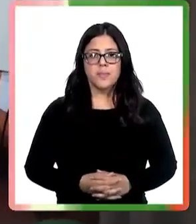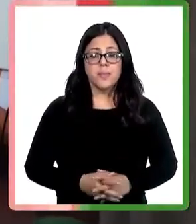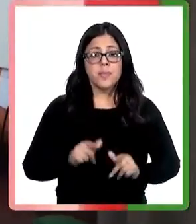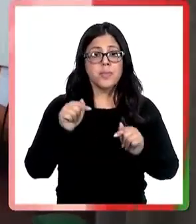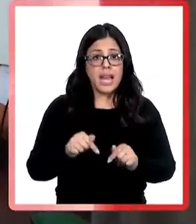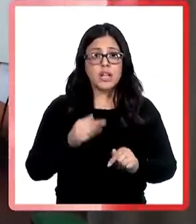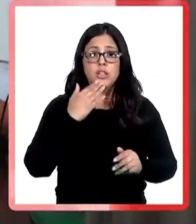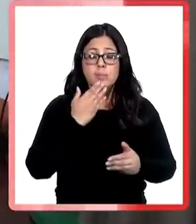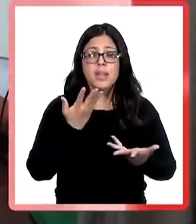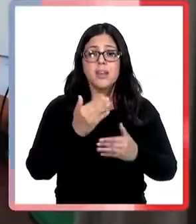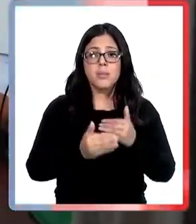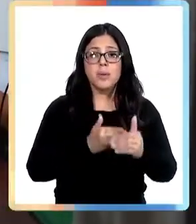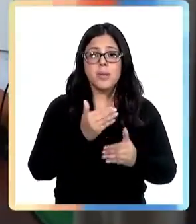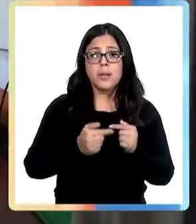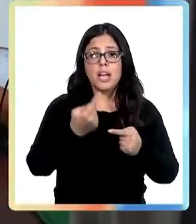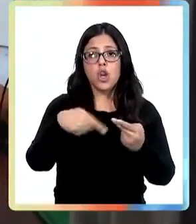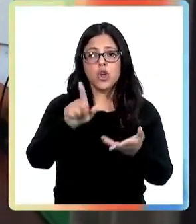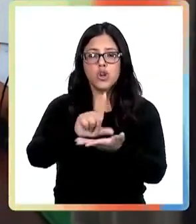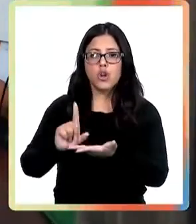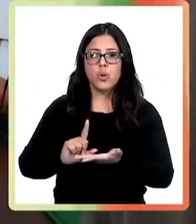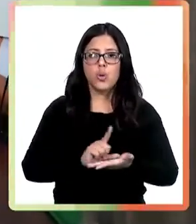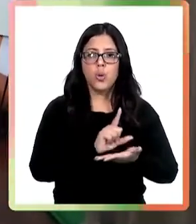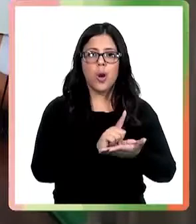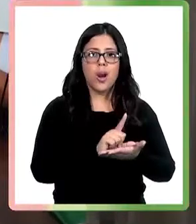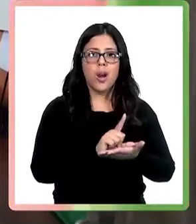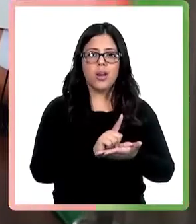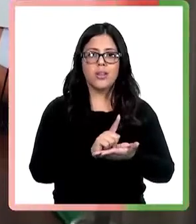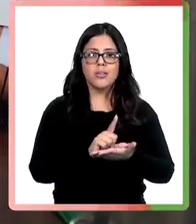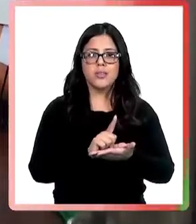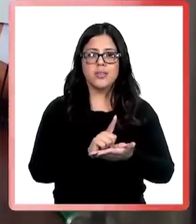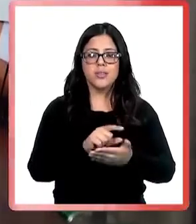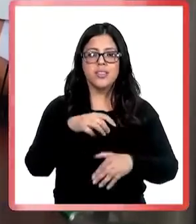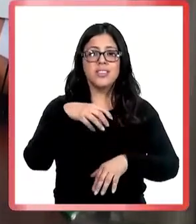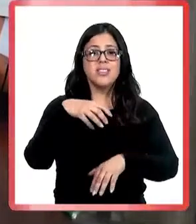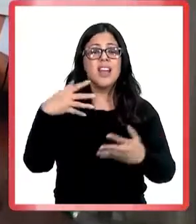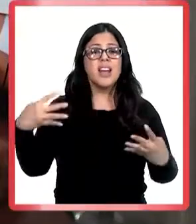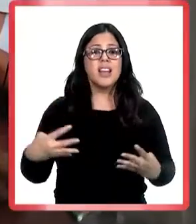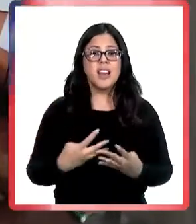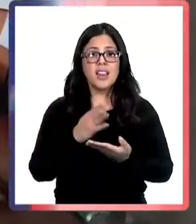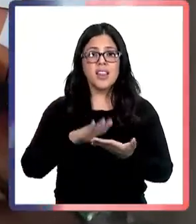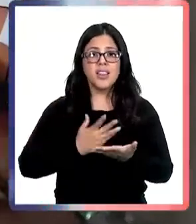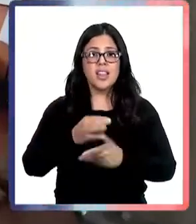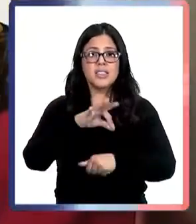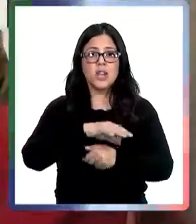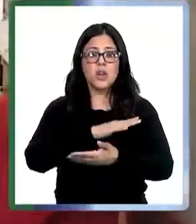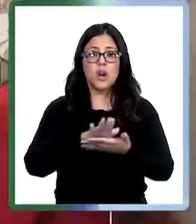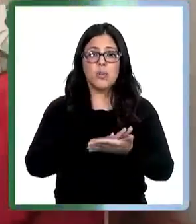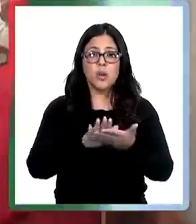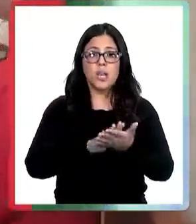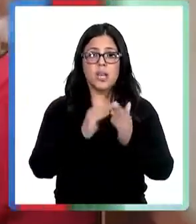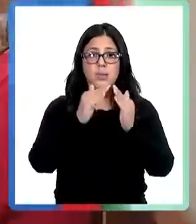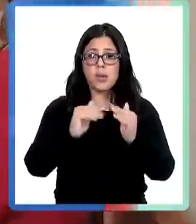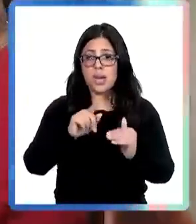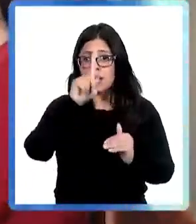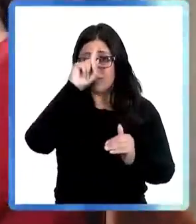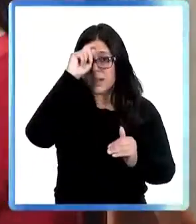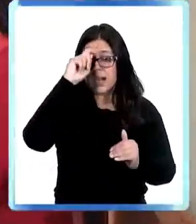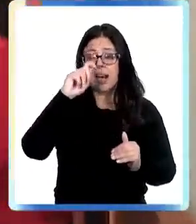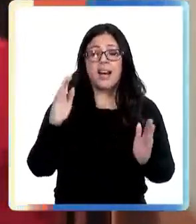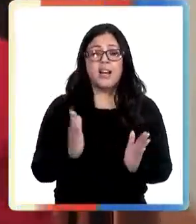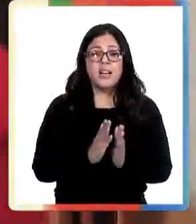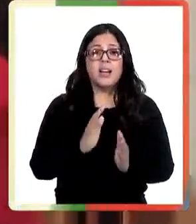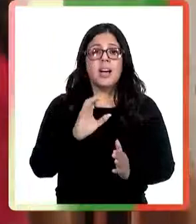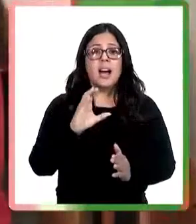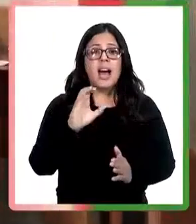también serán implementadas en otros establecimientos de la red asistencial como el consultorio Alejandro Gutiérrez. Este